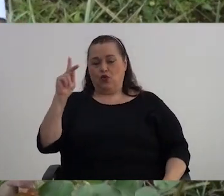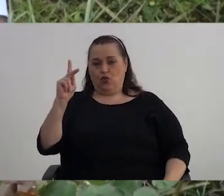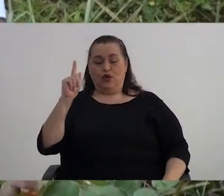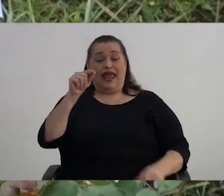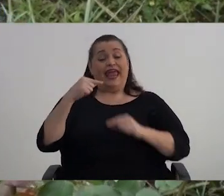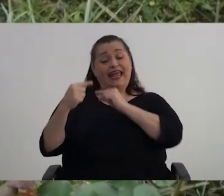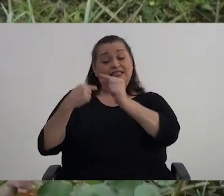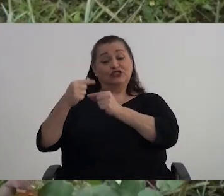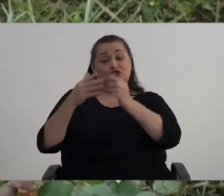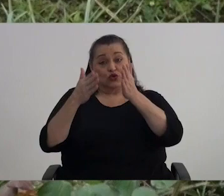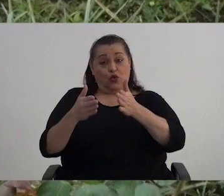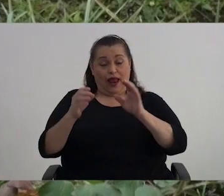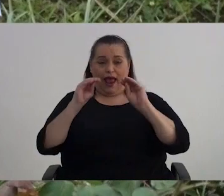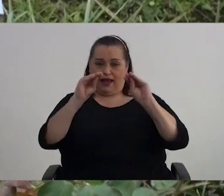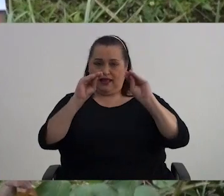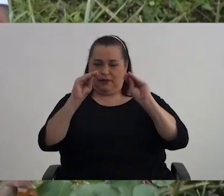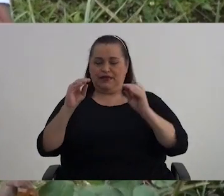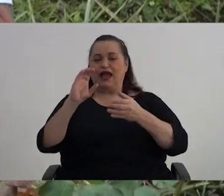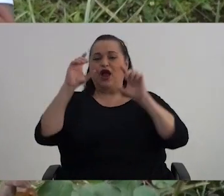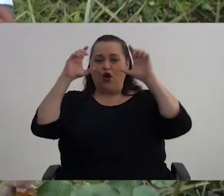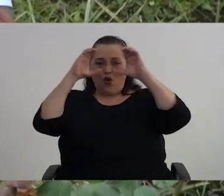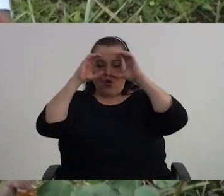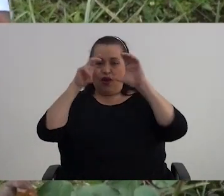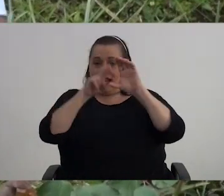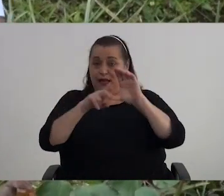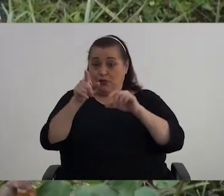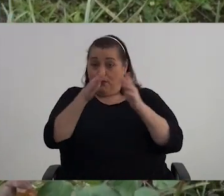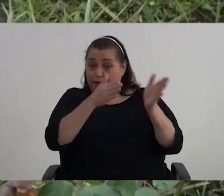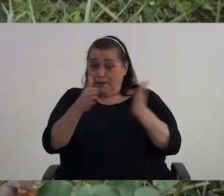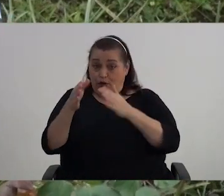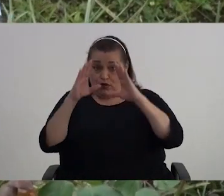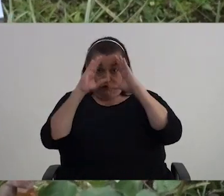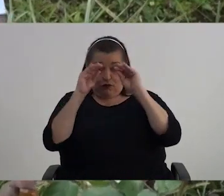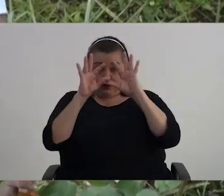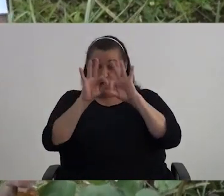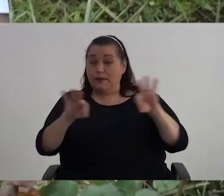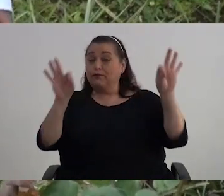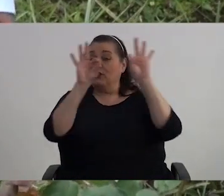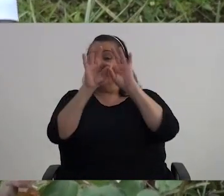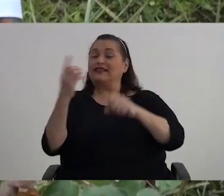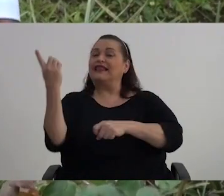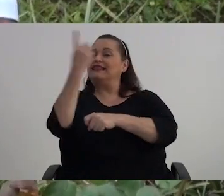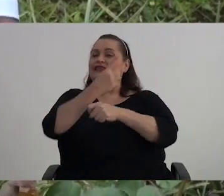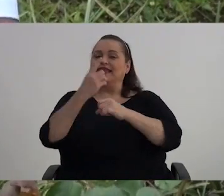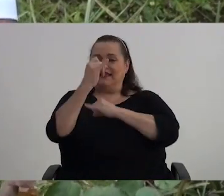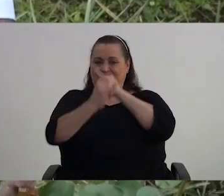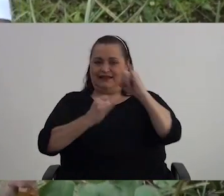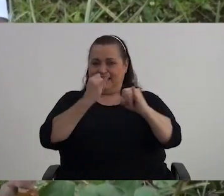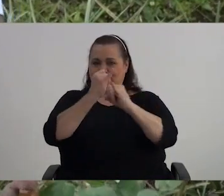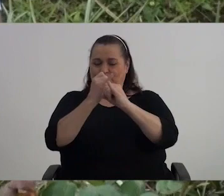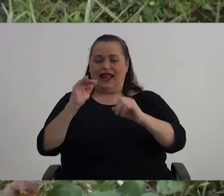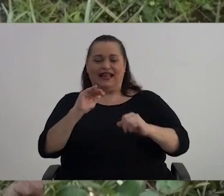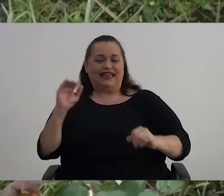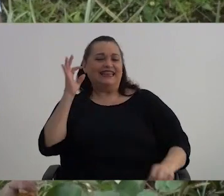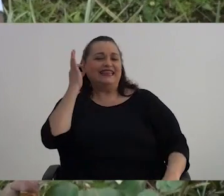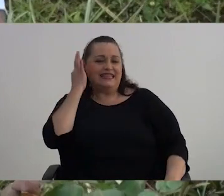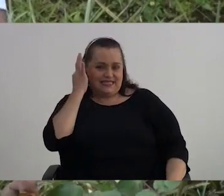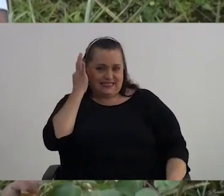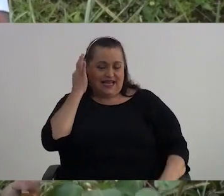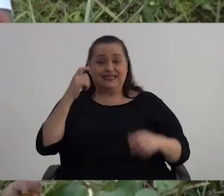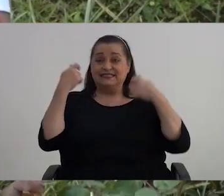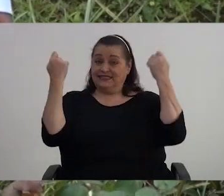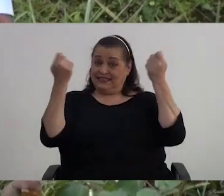Gestora Académica De Colipro Quien nos preparó Una información Importante Acerca del Día Internacional De la Niña